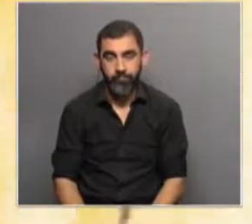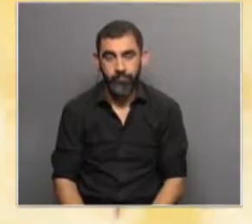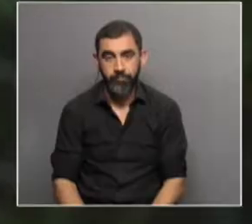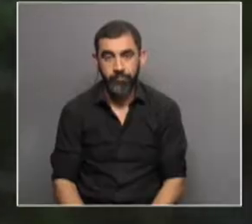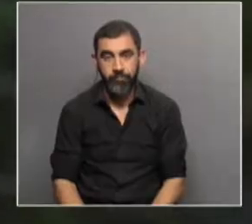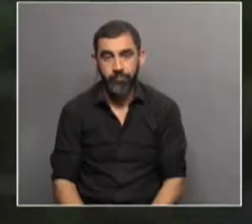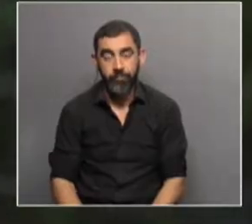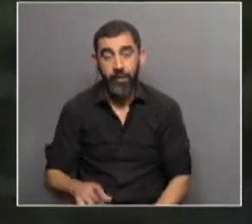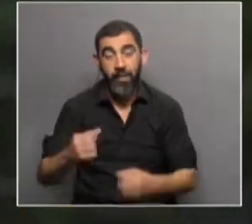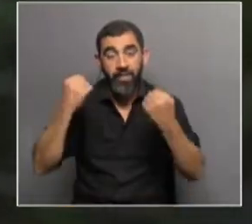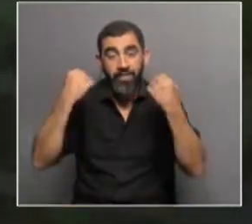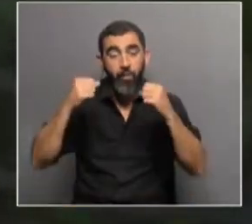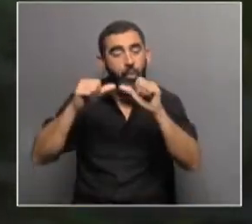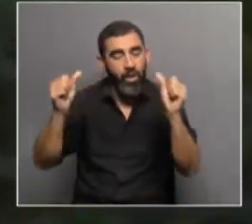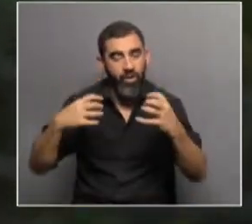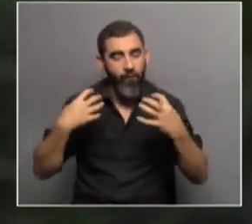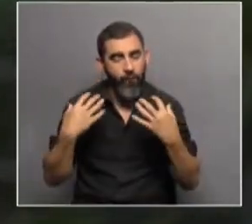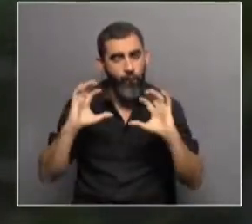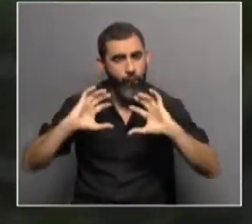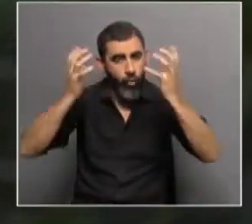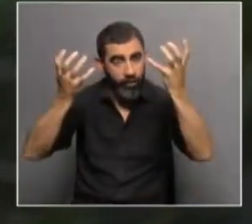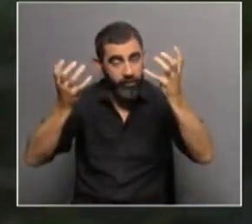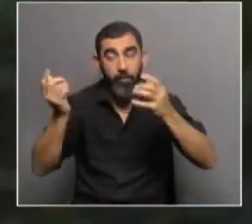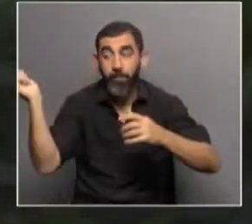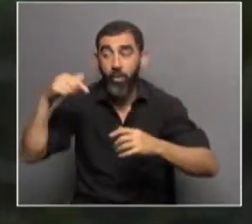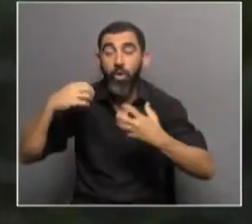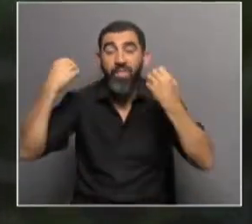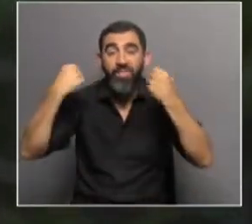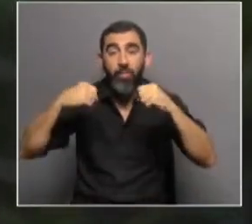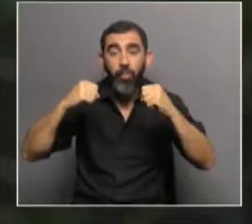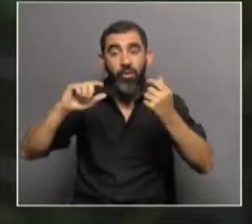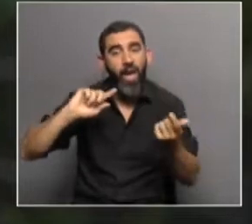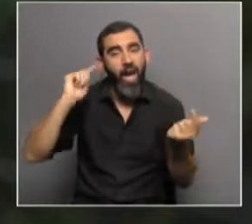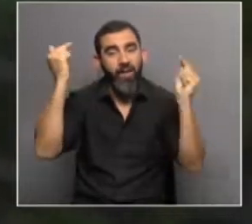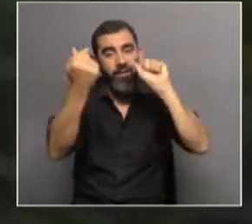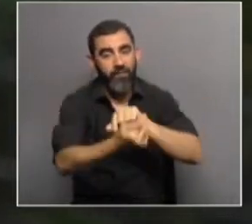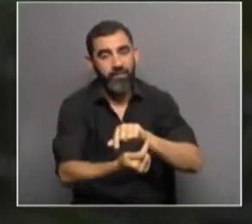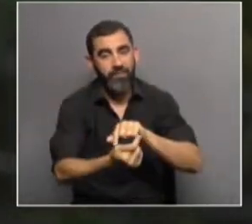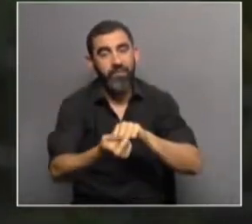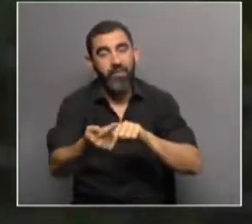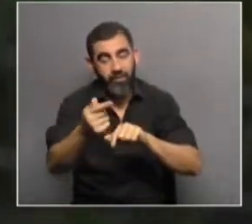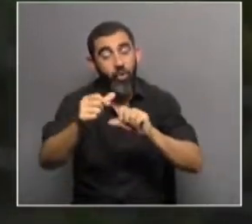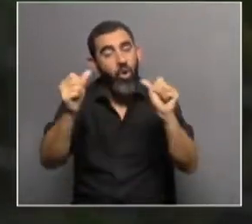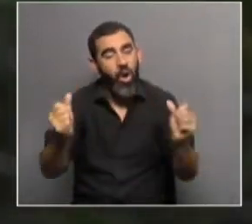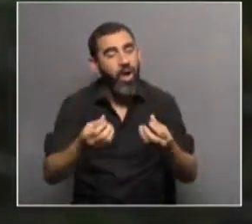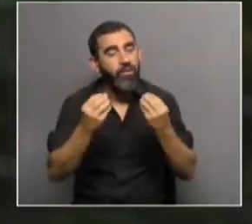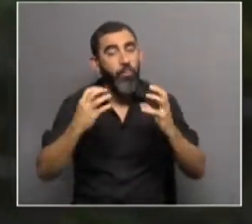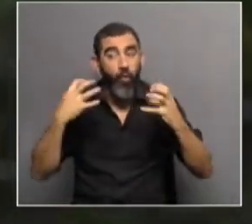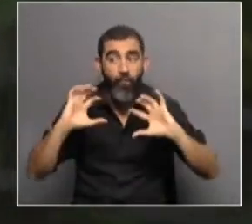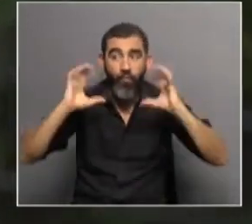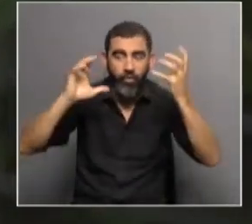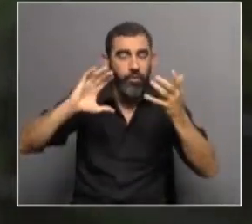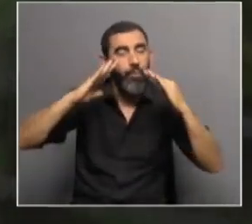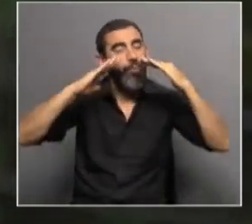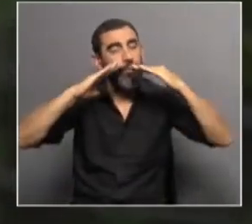Si el deporte genera agresividad, el origen del deporte fue lo contrario, era un canalizador de la agresividad.